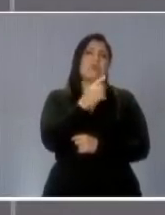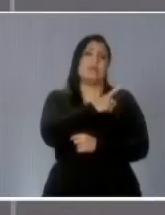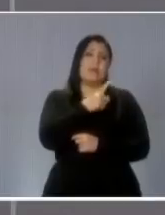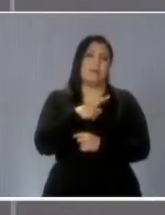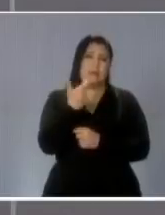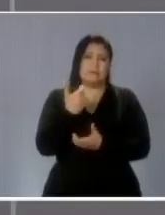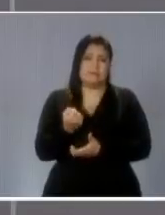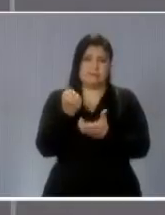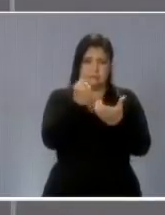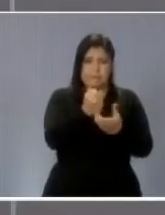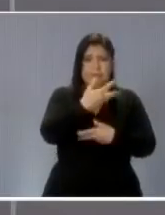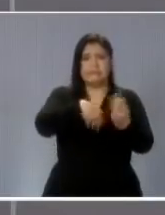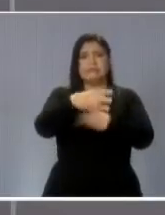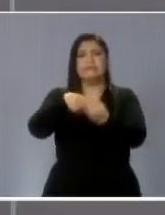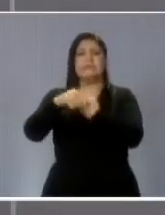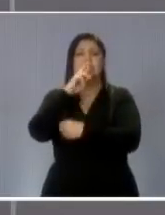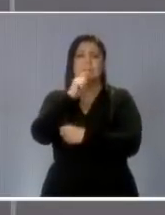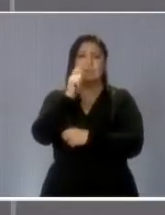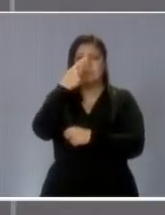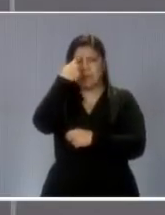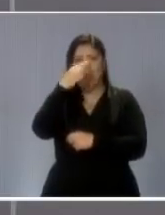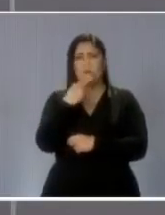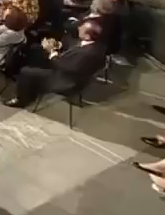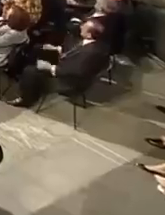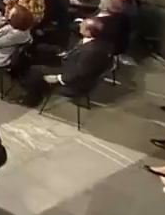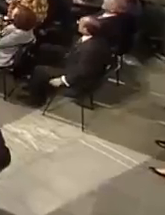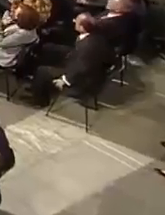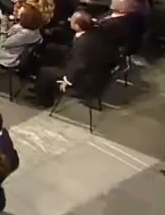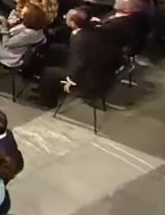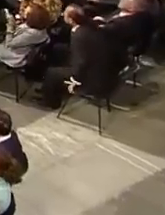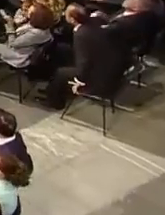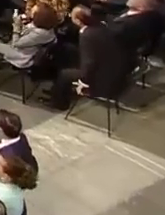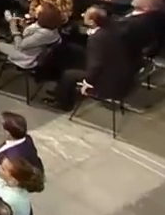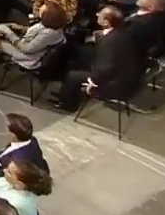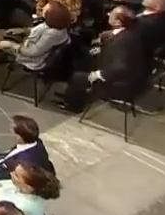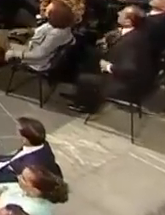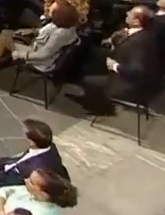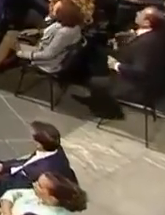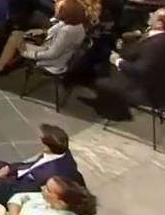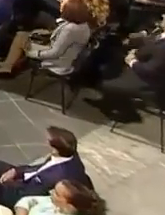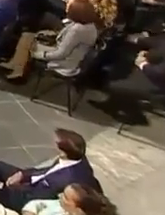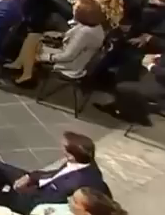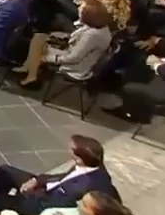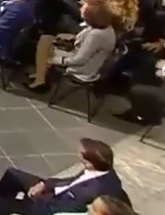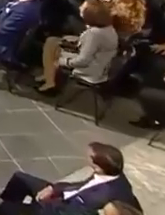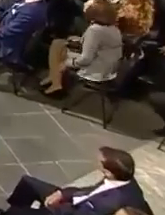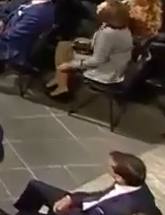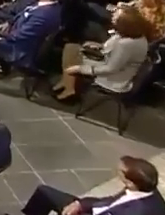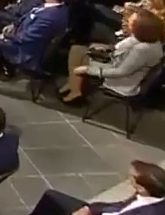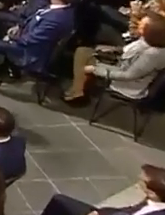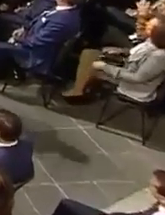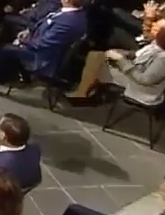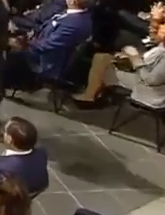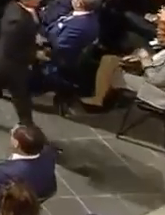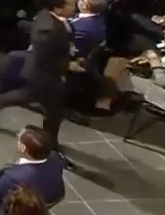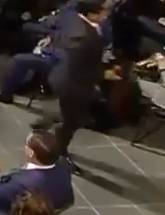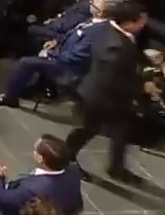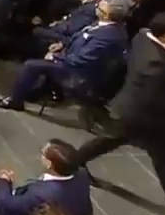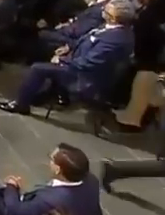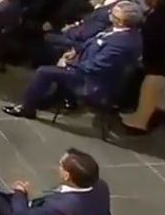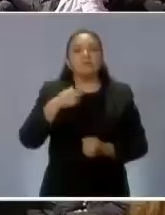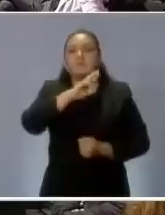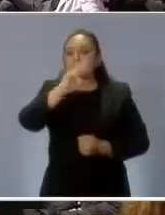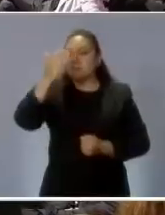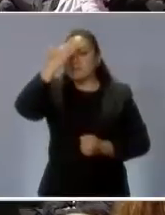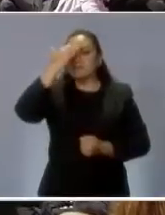recursos públicos destinados a la educación. En su mensaje con un nuevo formato, recordó que en 2017 la Organización